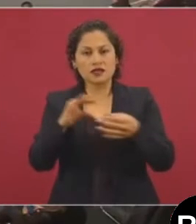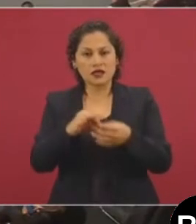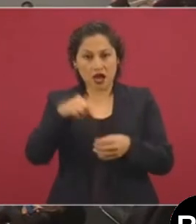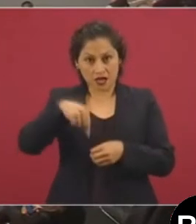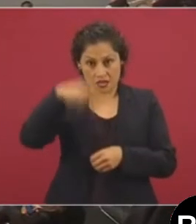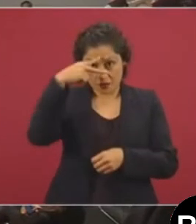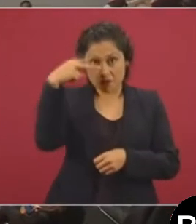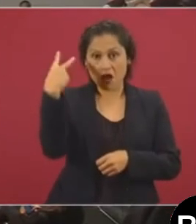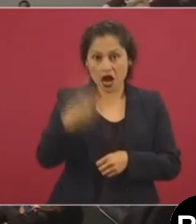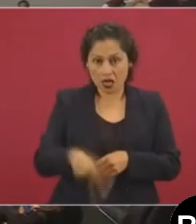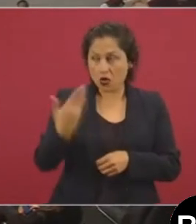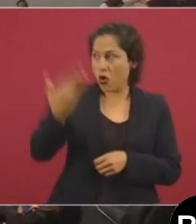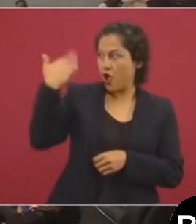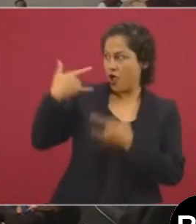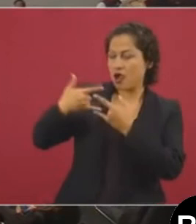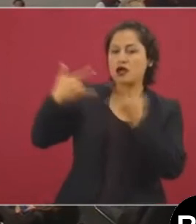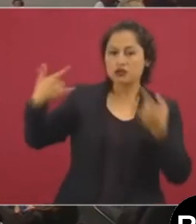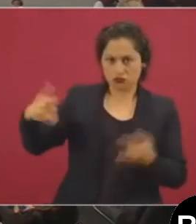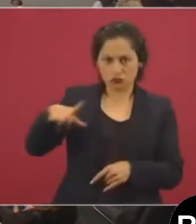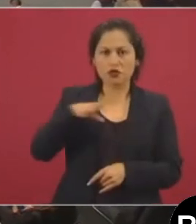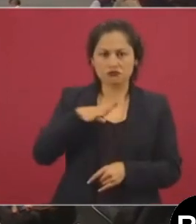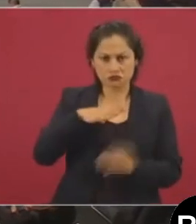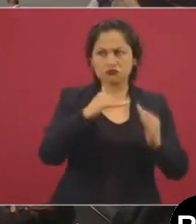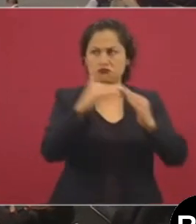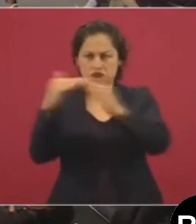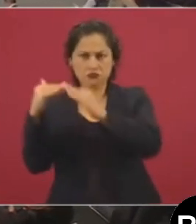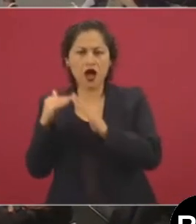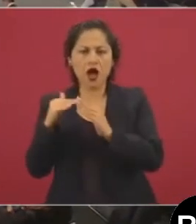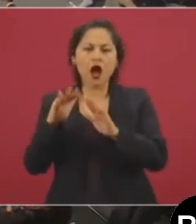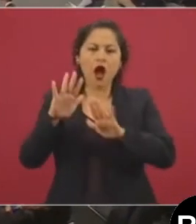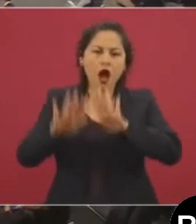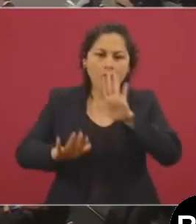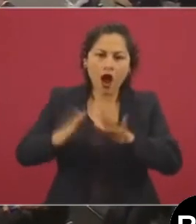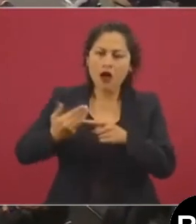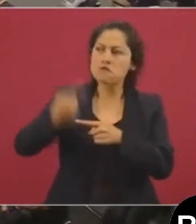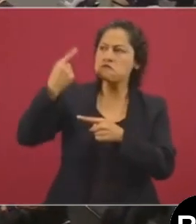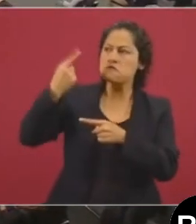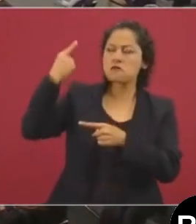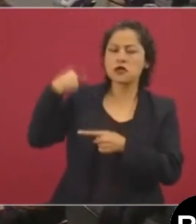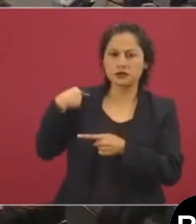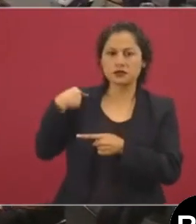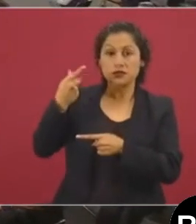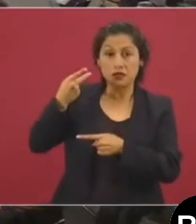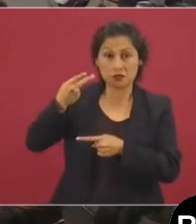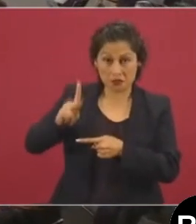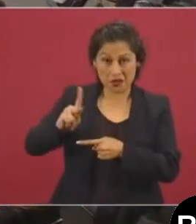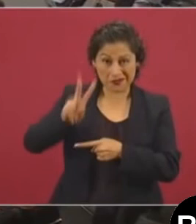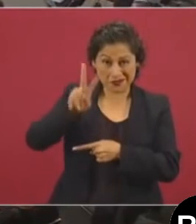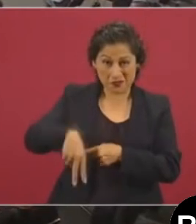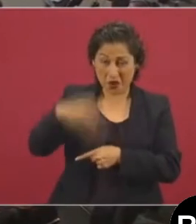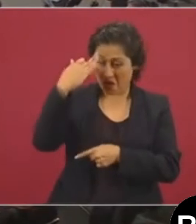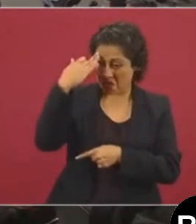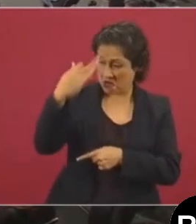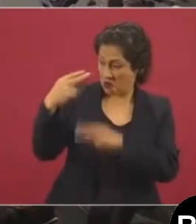por siglos han habido imposiciones y fraudes.